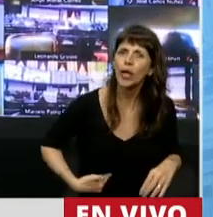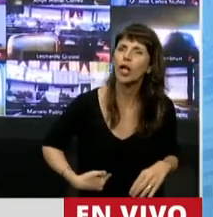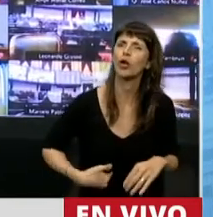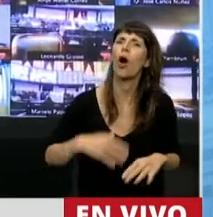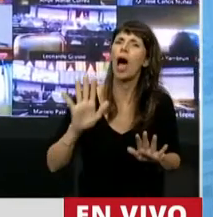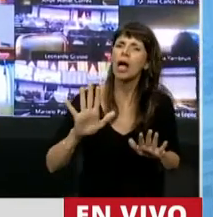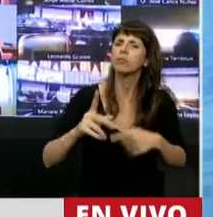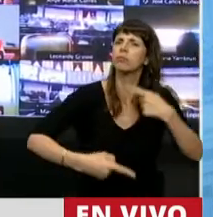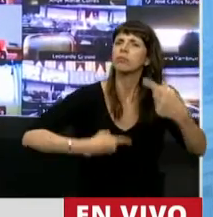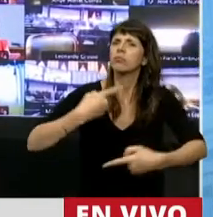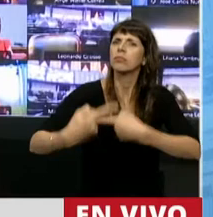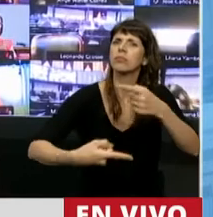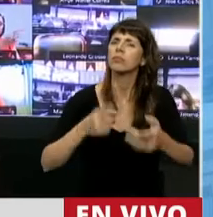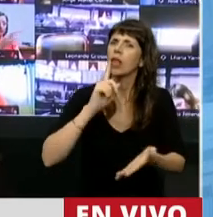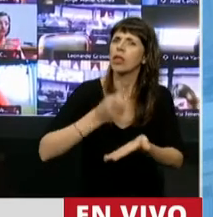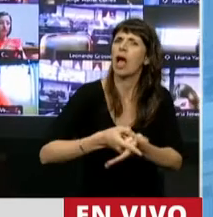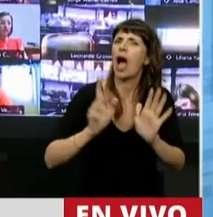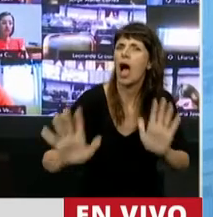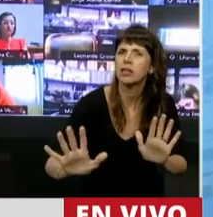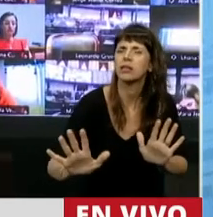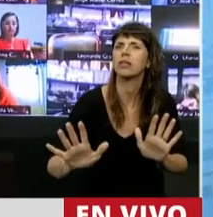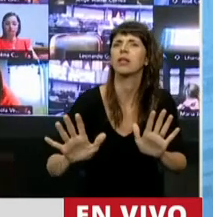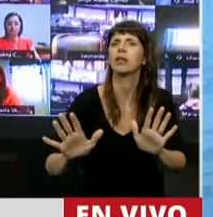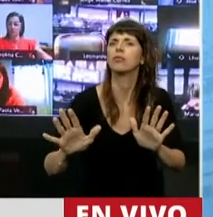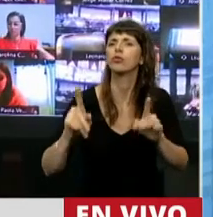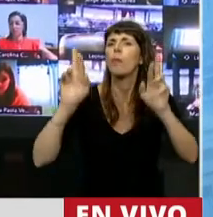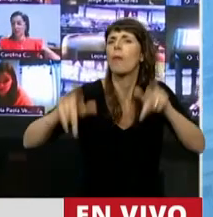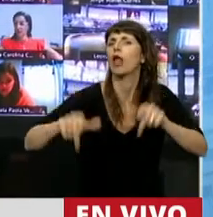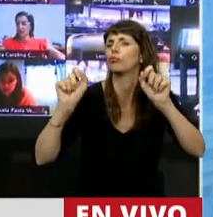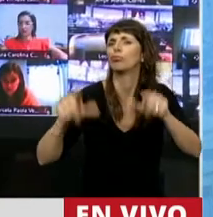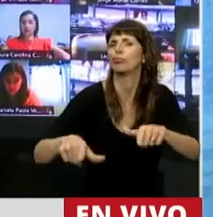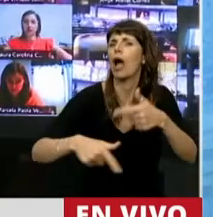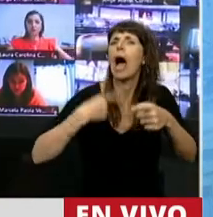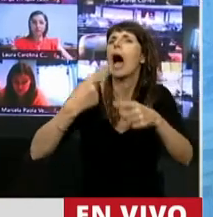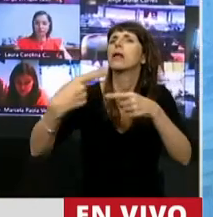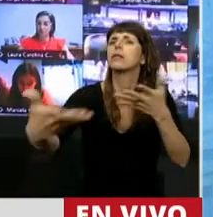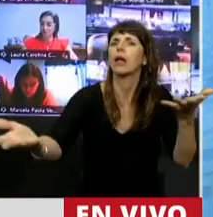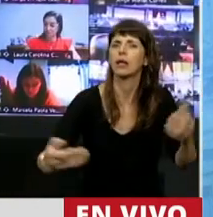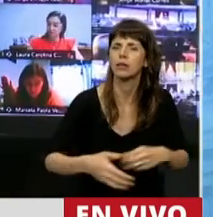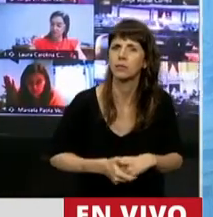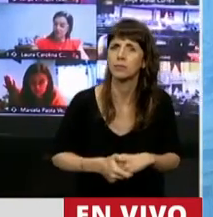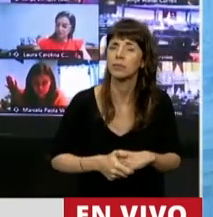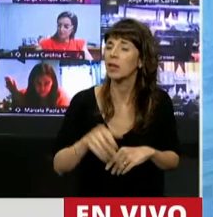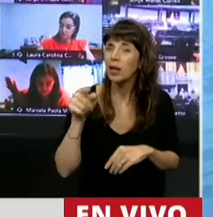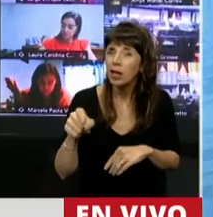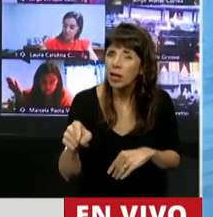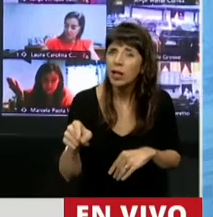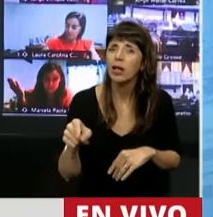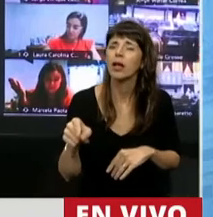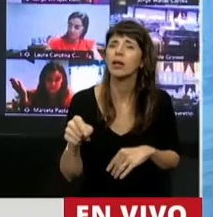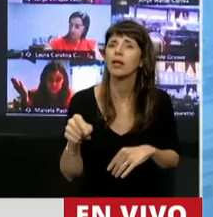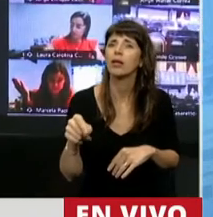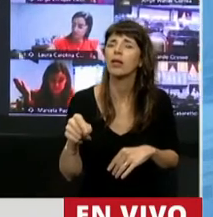instruyendo esta serie de medidas y particularmente esta política que está aplicando? Que debo reconocer, el único